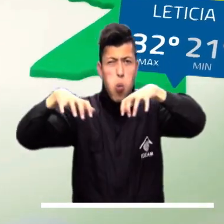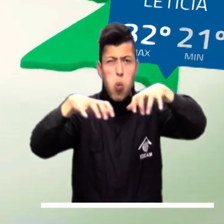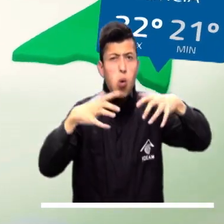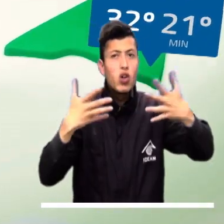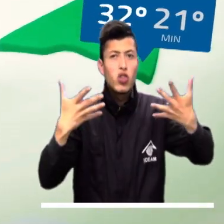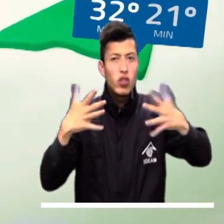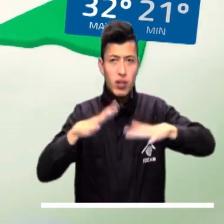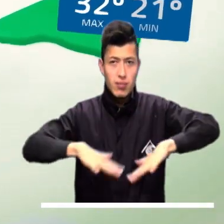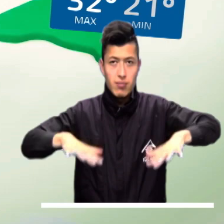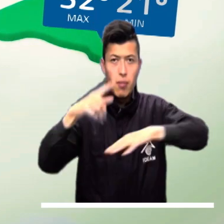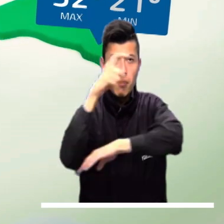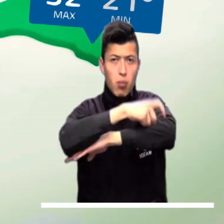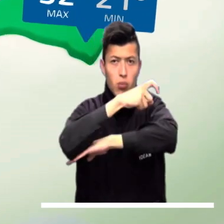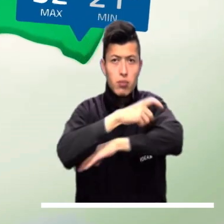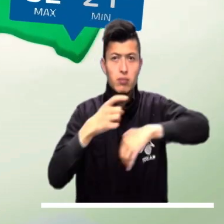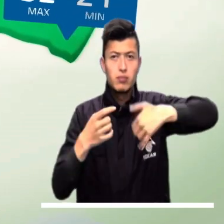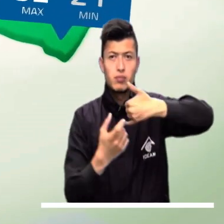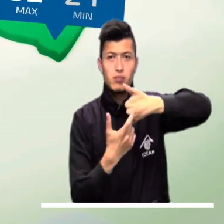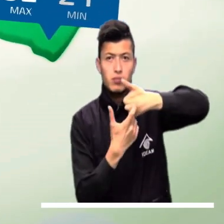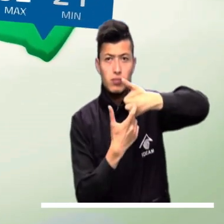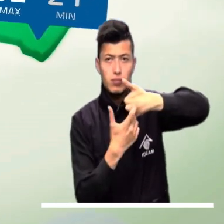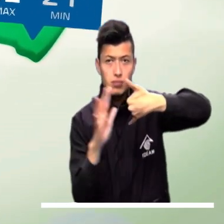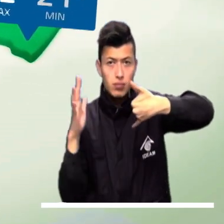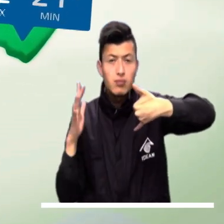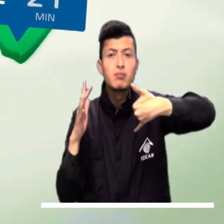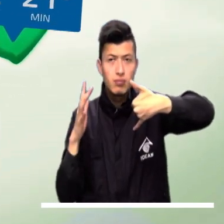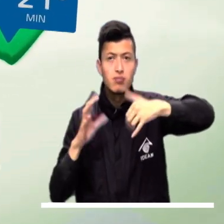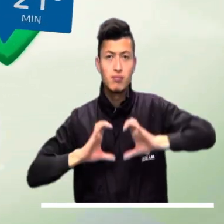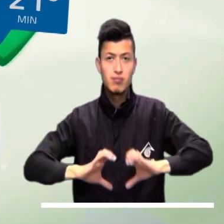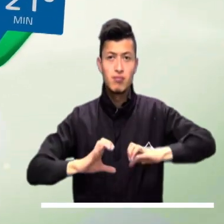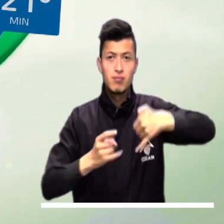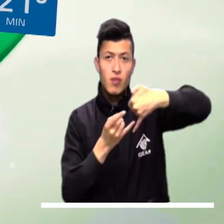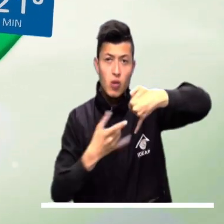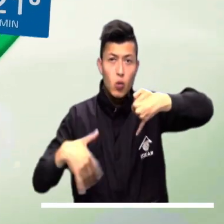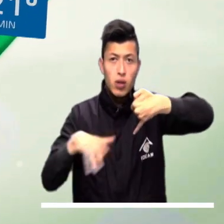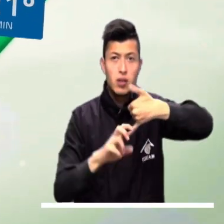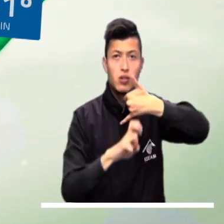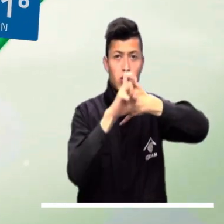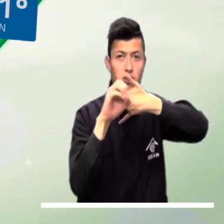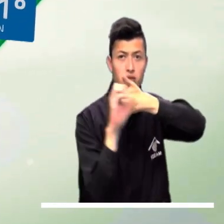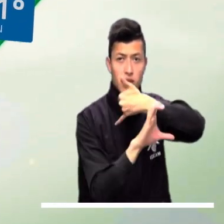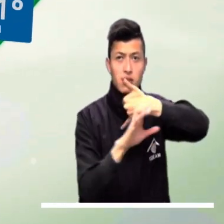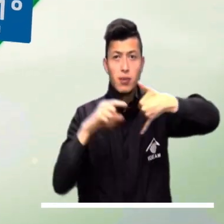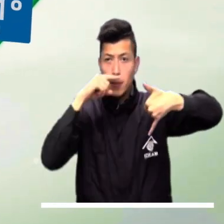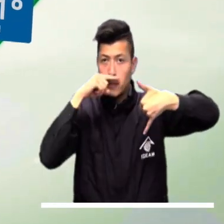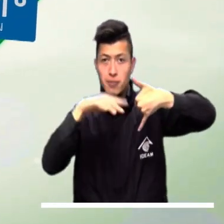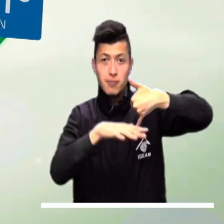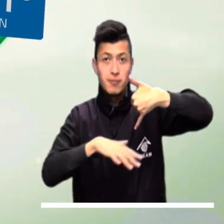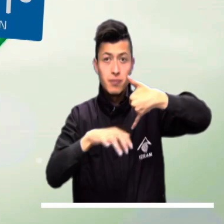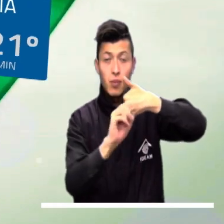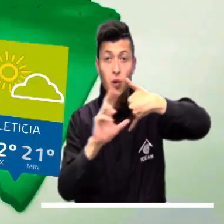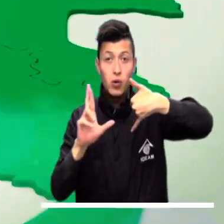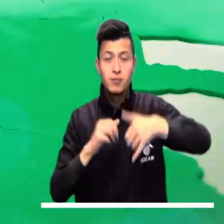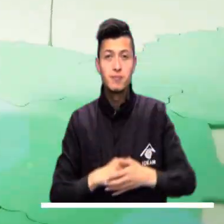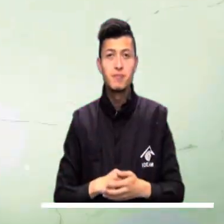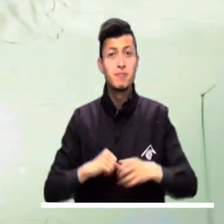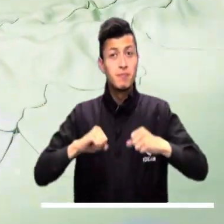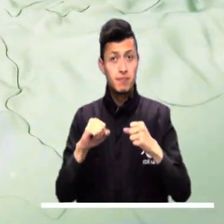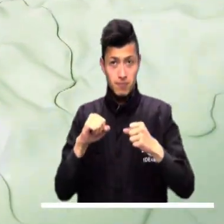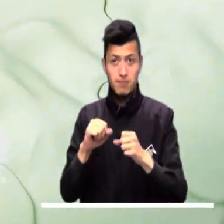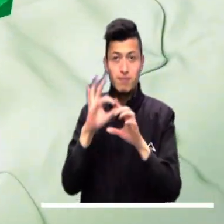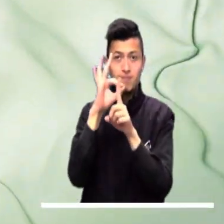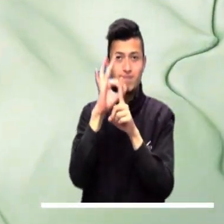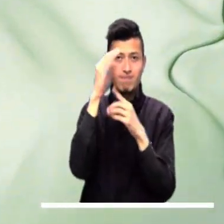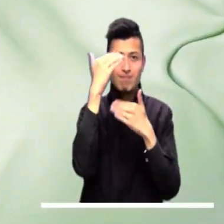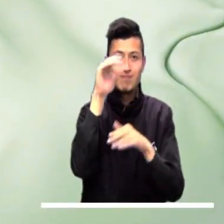nubes pasajeras con posibles aguaceros en amplios sectores de Putumayo, Guaviare, Caquetá, Norte y Occidente de Guainía y Oriente de Amazonas.